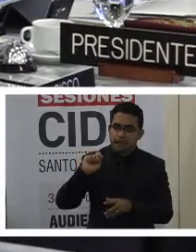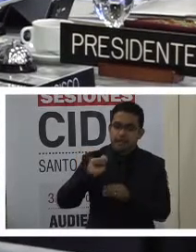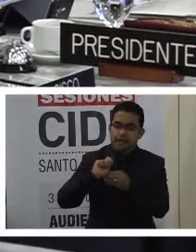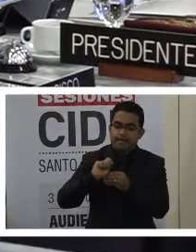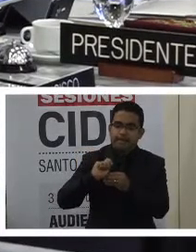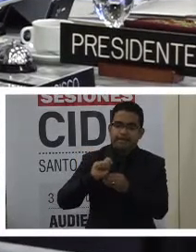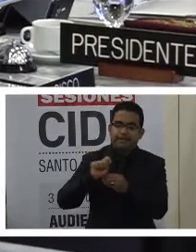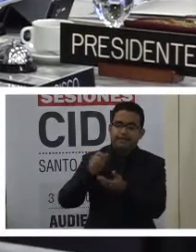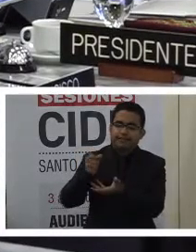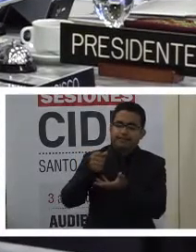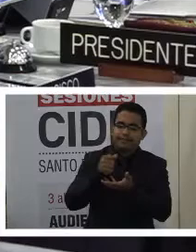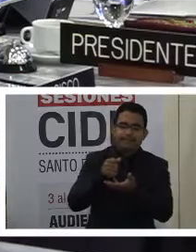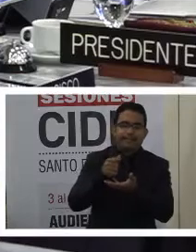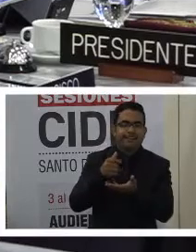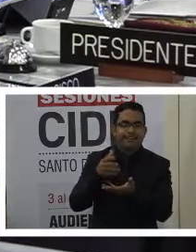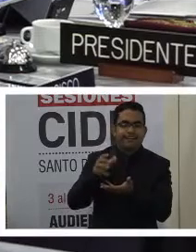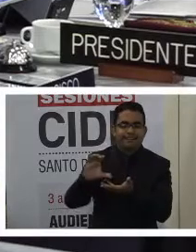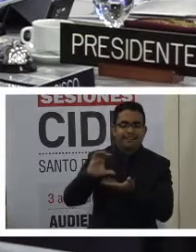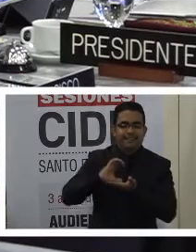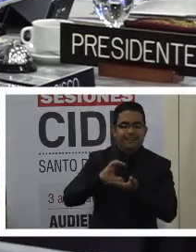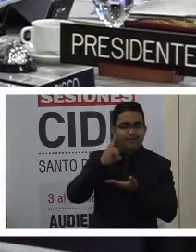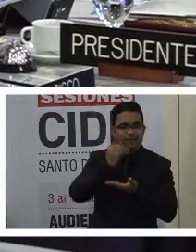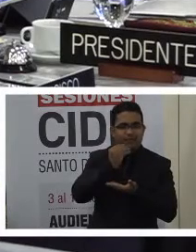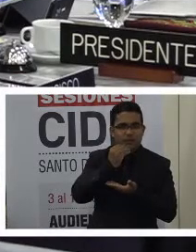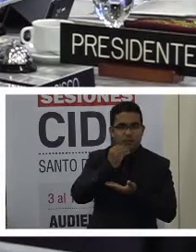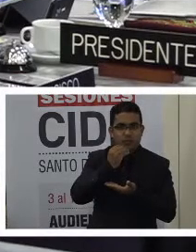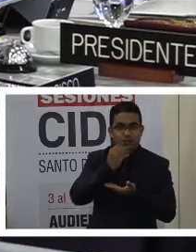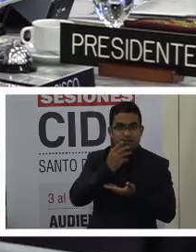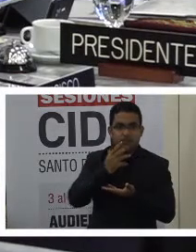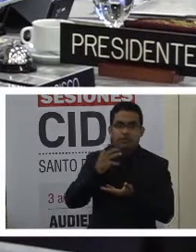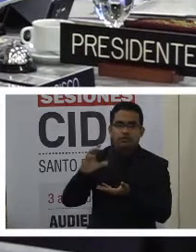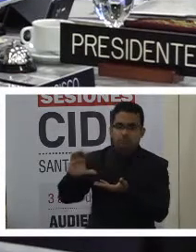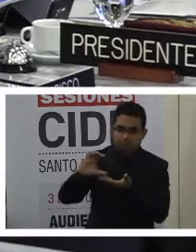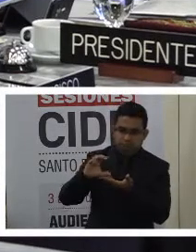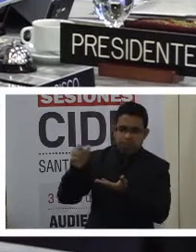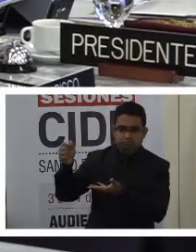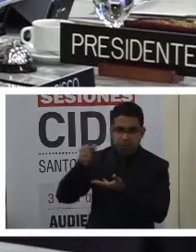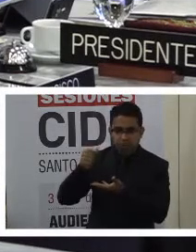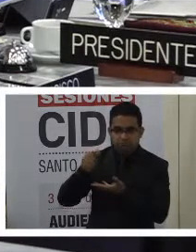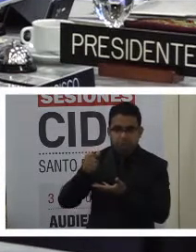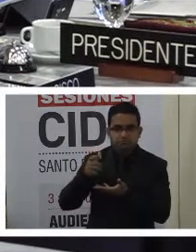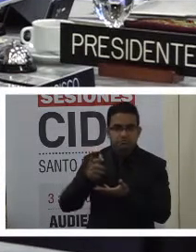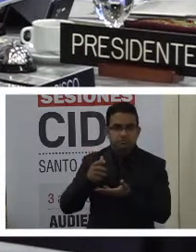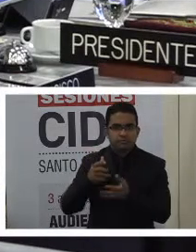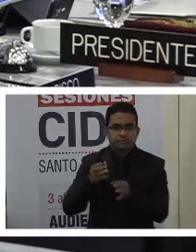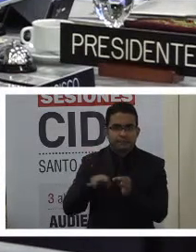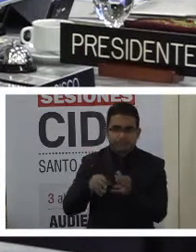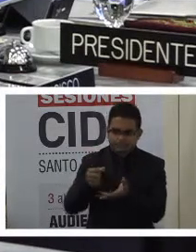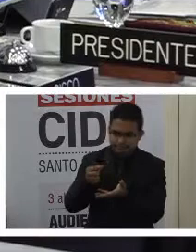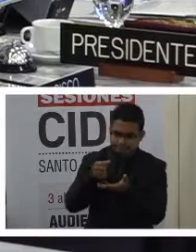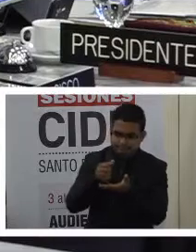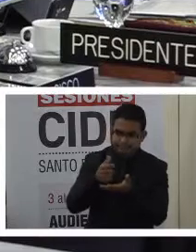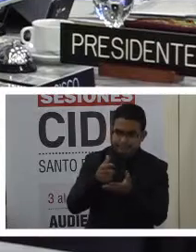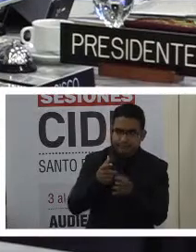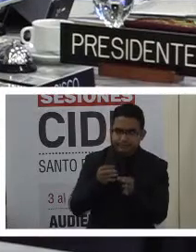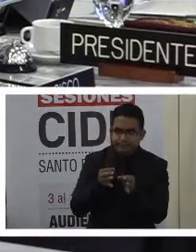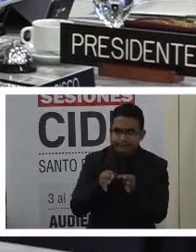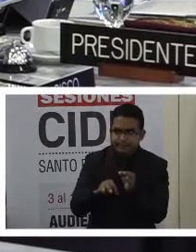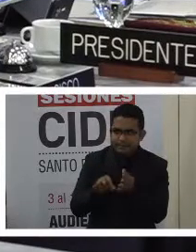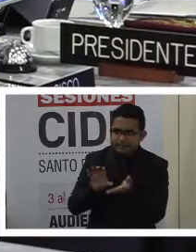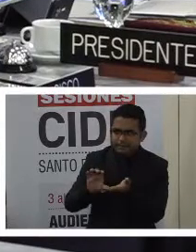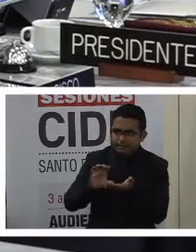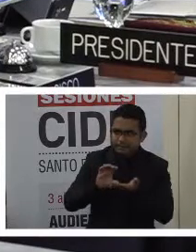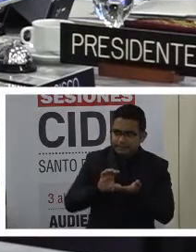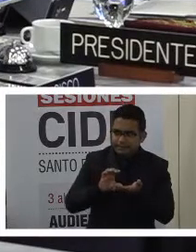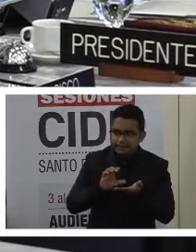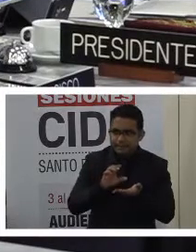alimentario que se le otorga, un pollo, simplemente un pollo. Entonces, ahí podemos evidenciar